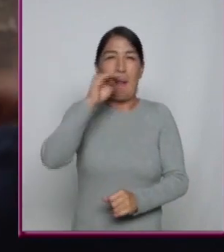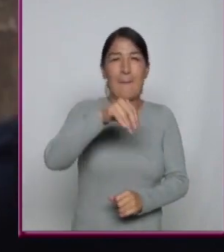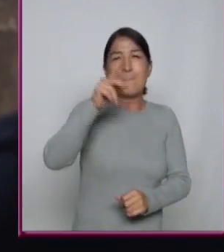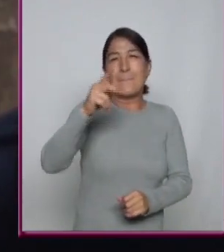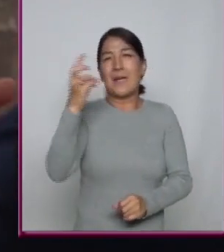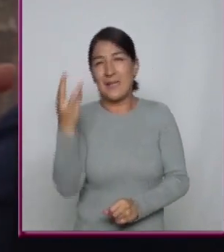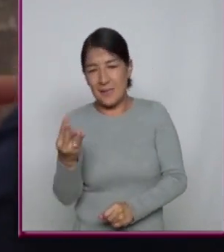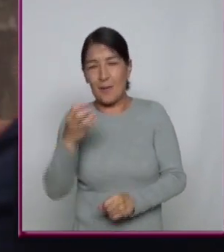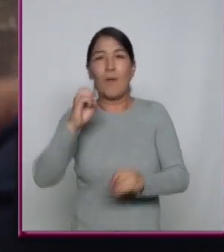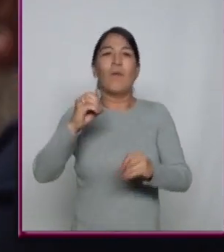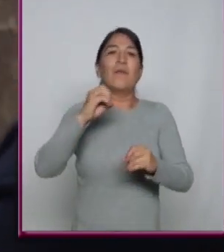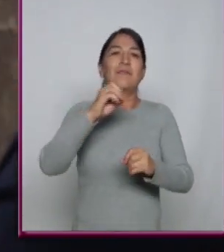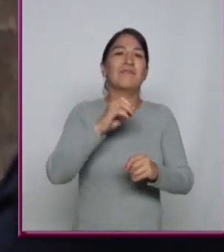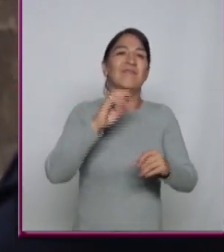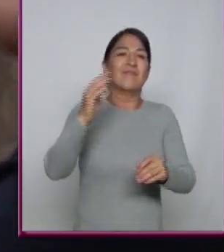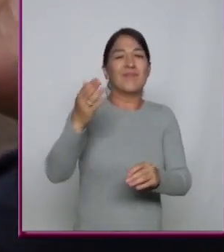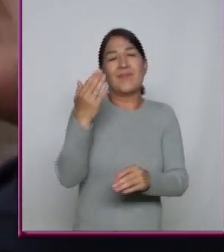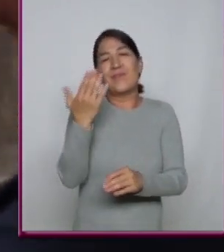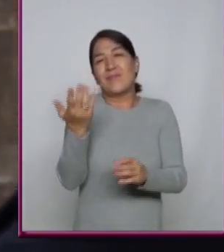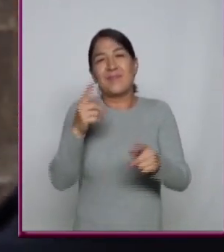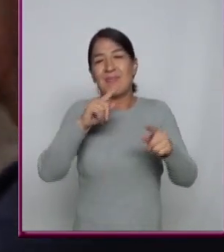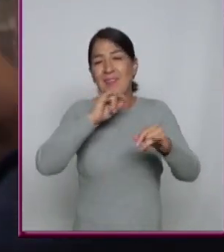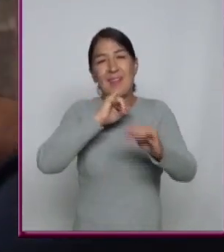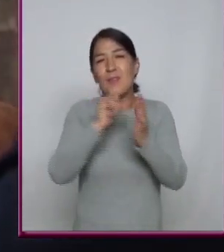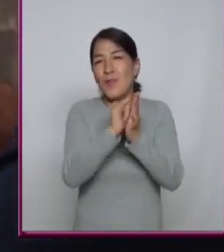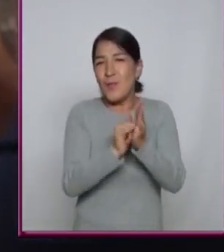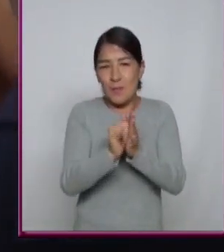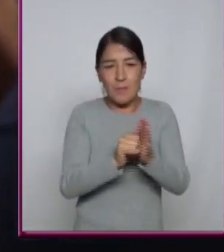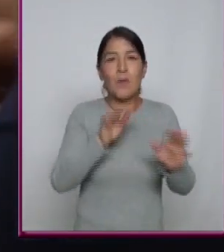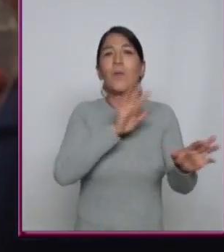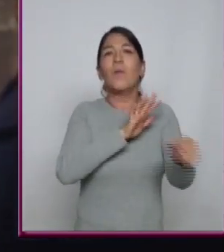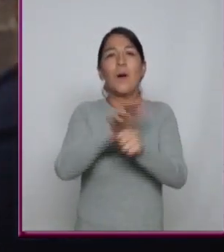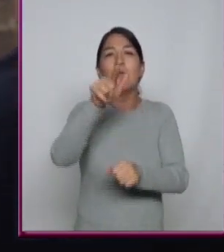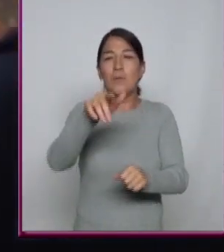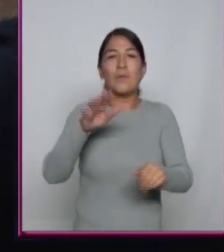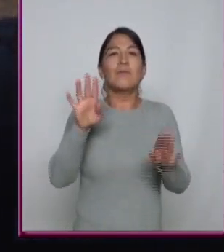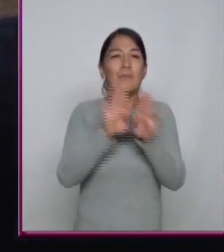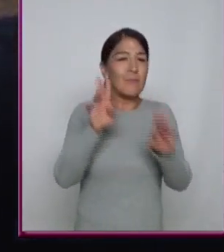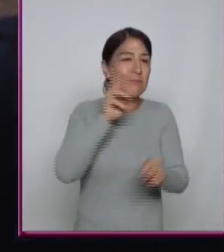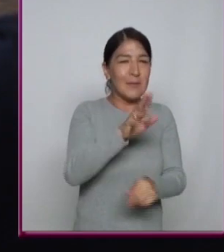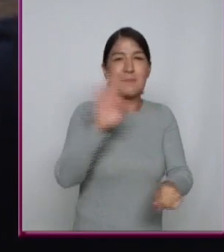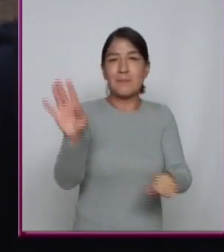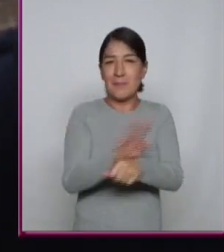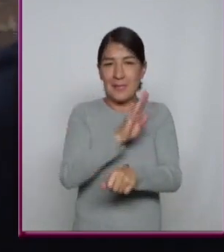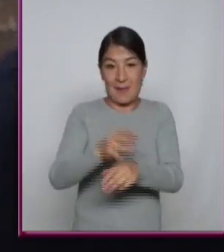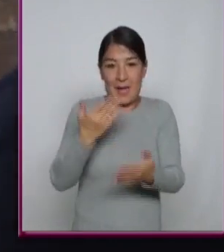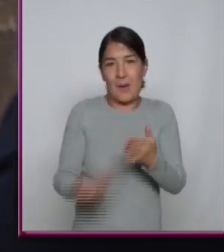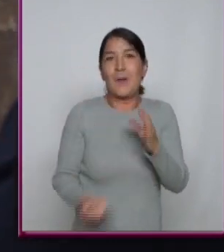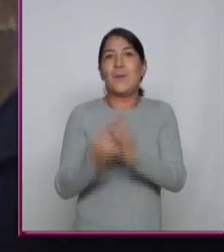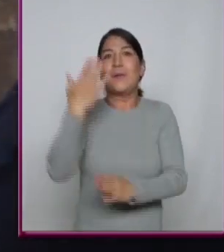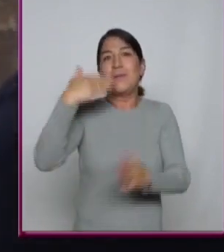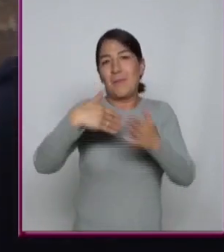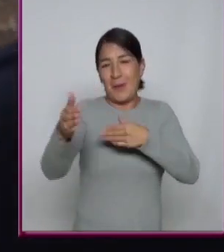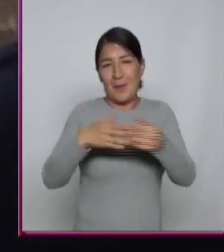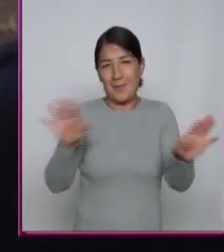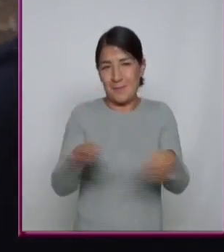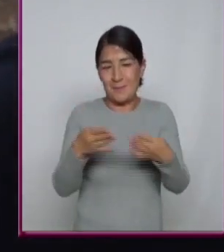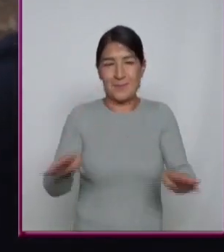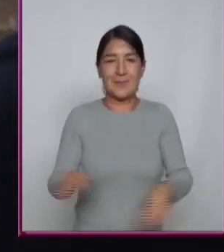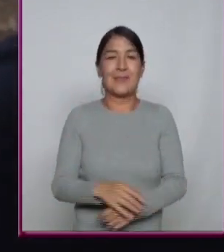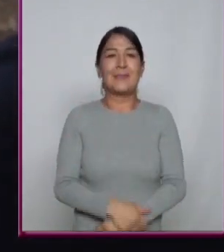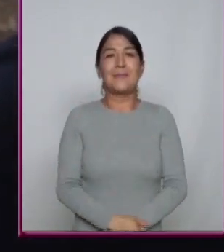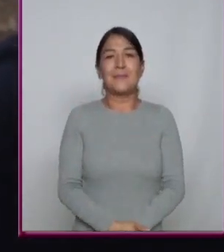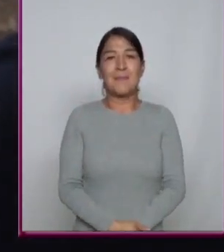también En plataformas digitales En streaming? ¿Cuál crees tú Que sean los beneficios Que tiene ahora A este tipo de formatos Que van a ser Pues